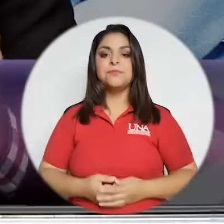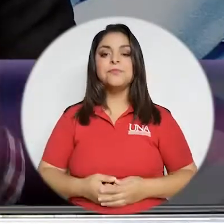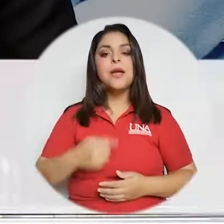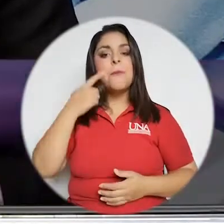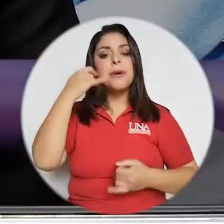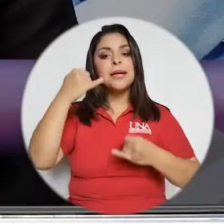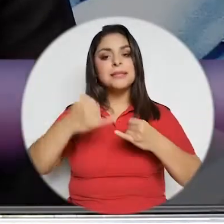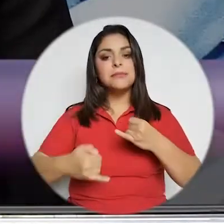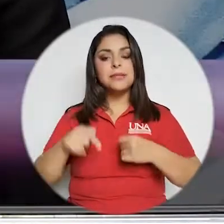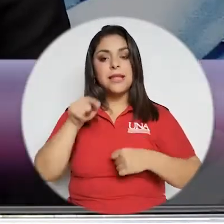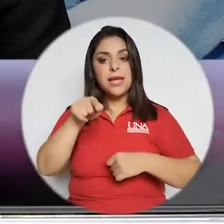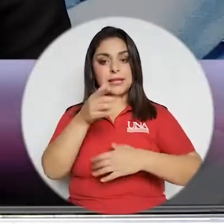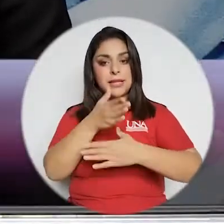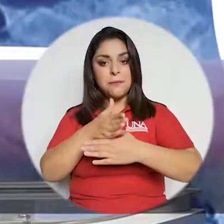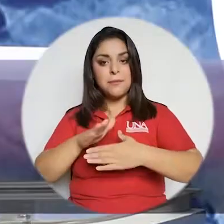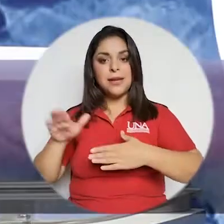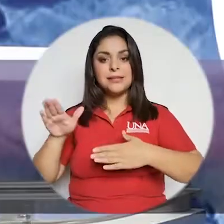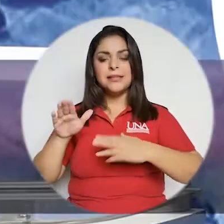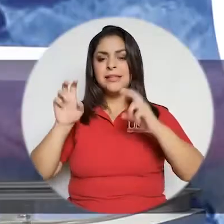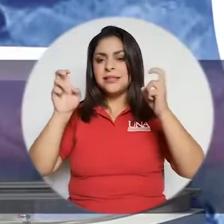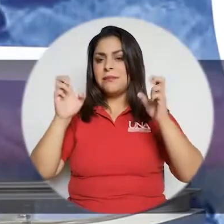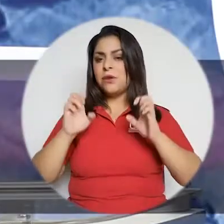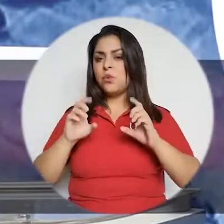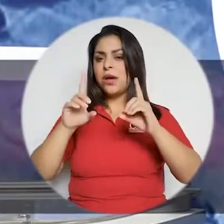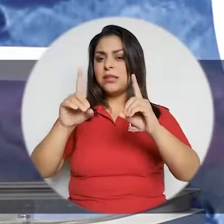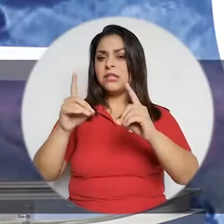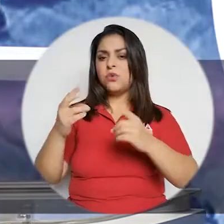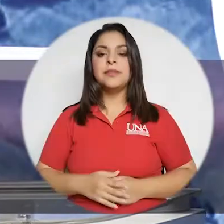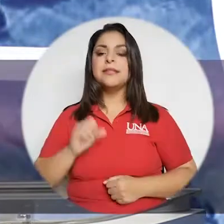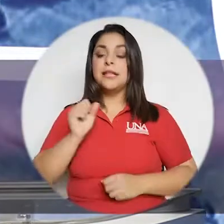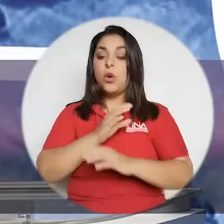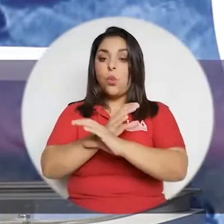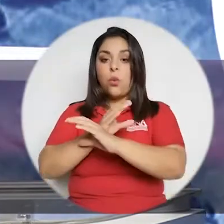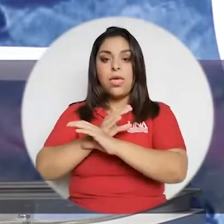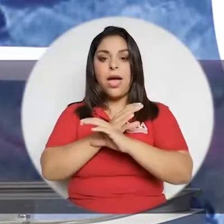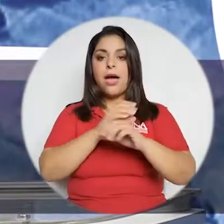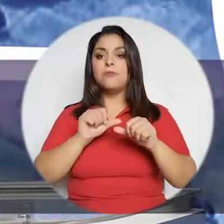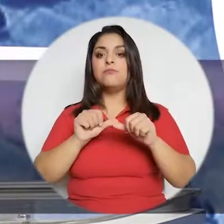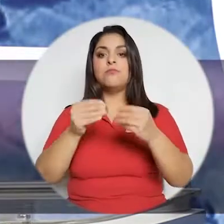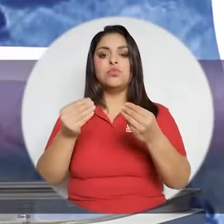para poder hacer este monitoreo tan importante. Muchas gracias, era Pablo Chaverly,